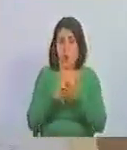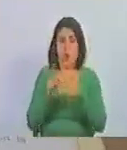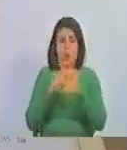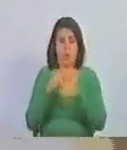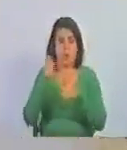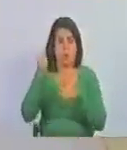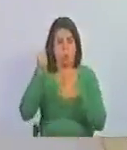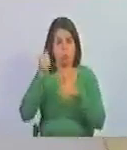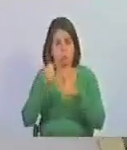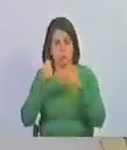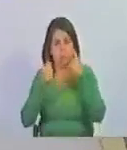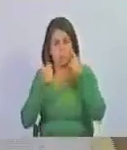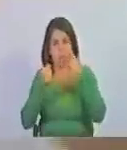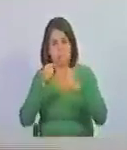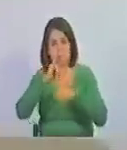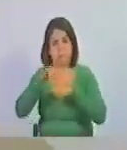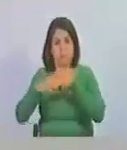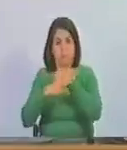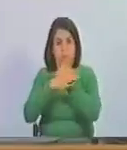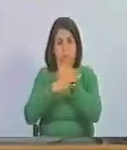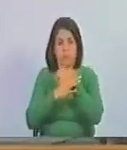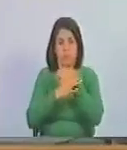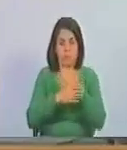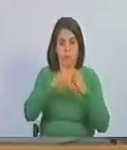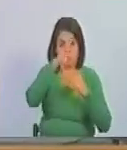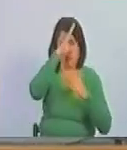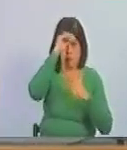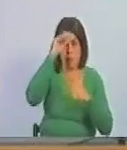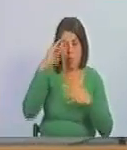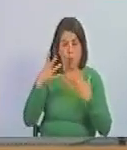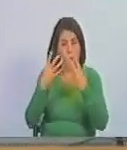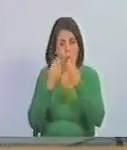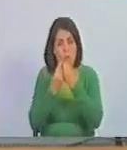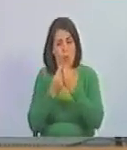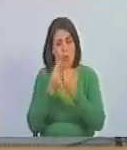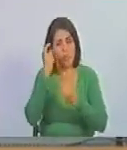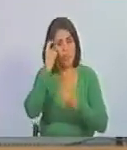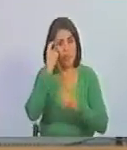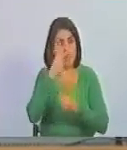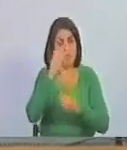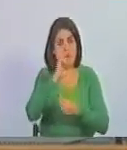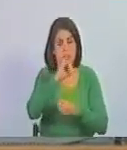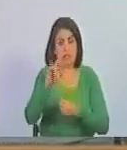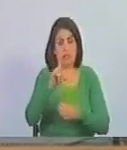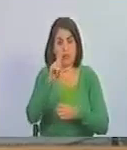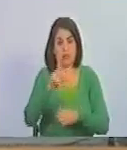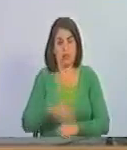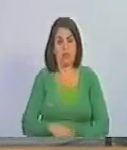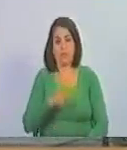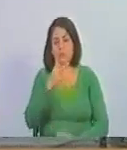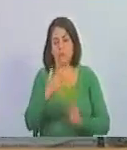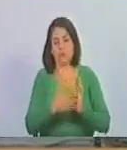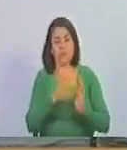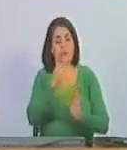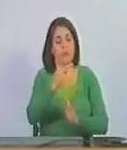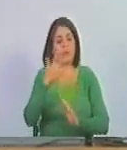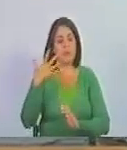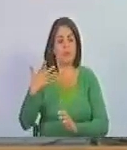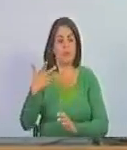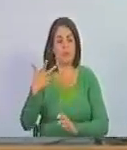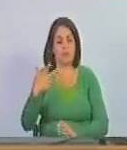mecate a Juan Guaidó y a Donald Trump el día 20 de julio de 2023